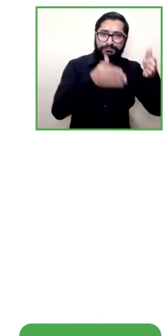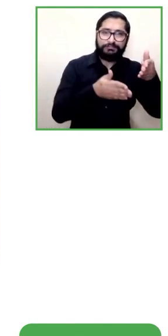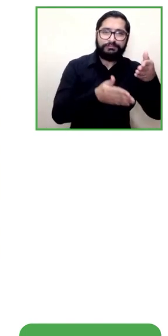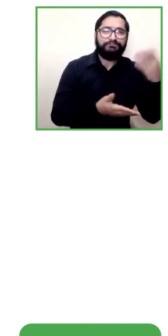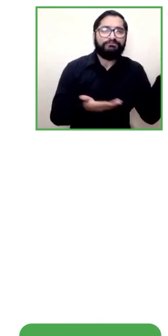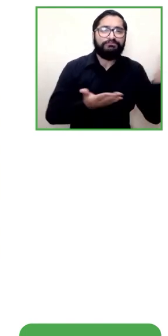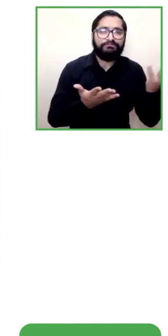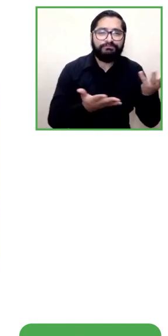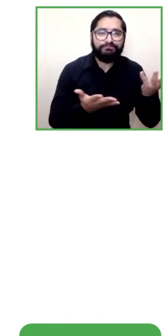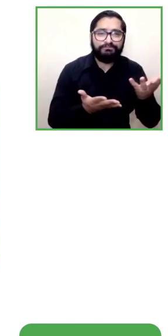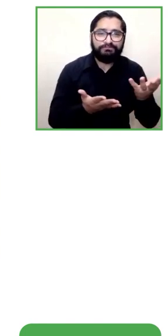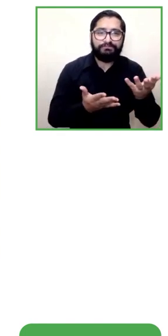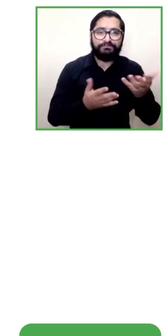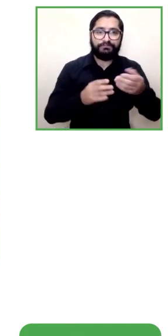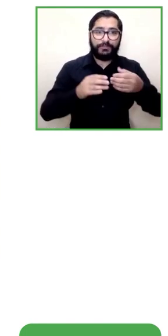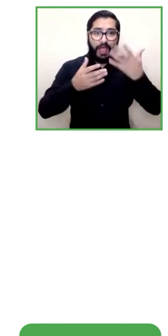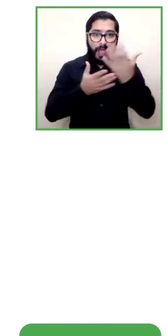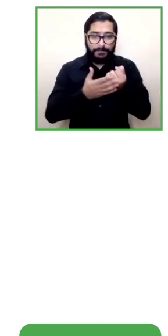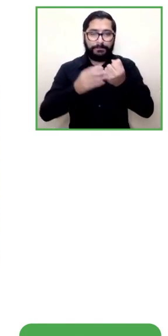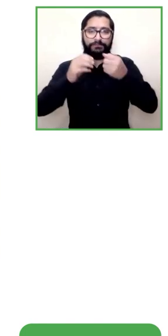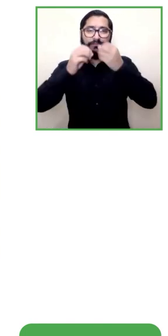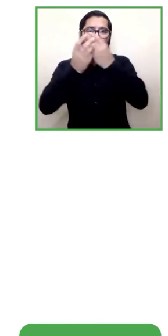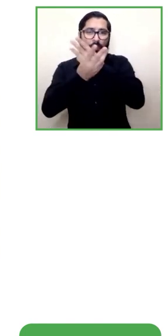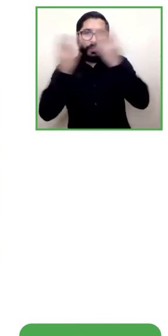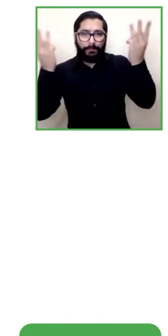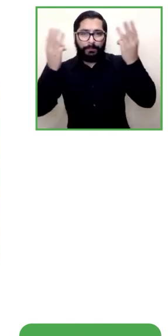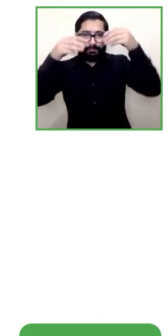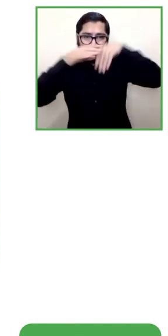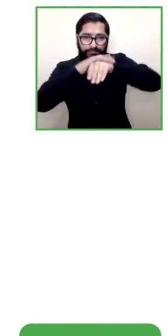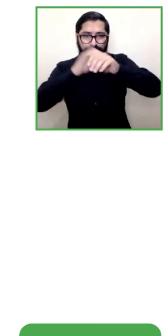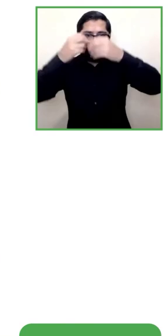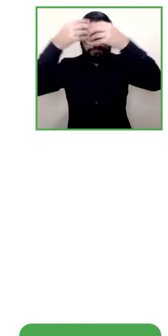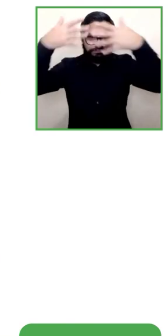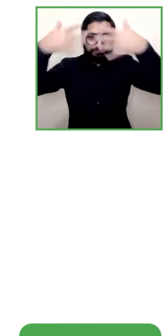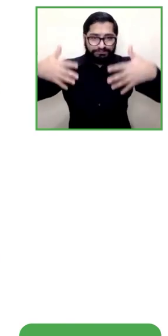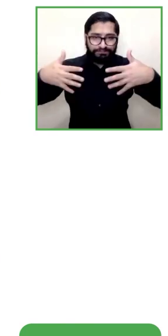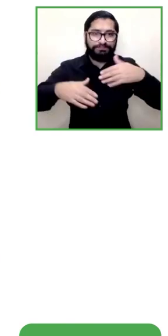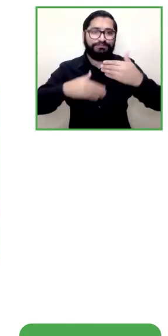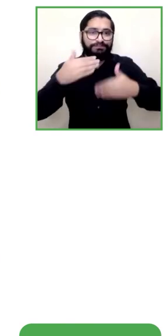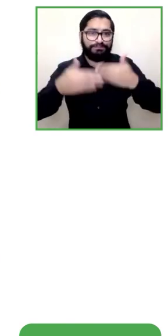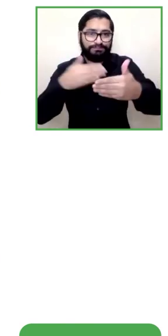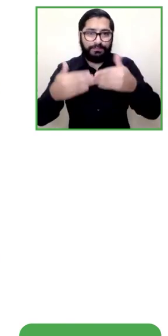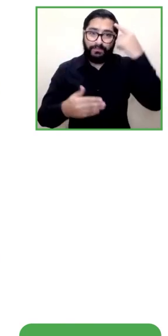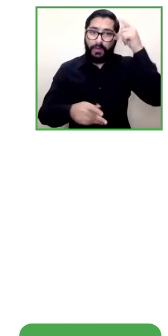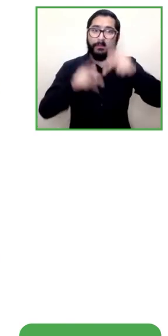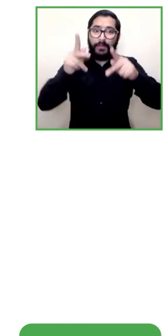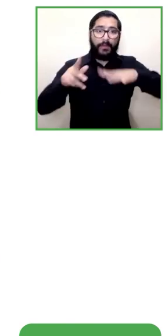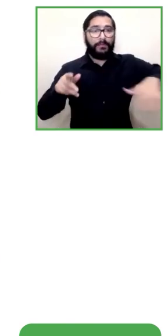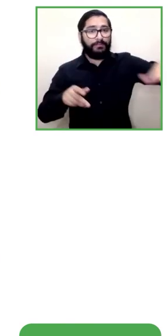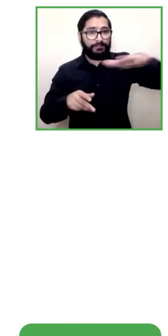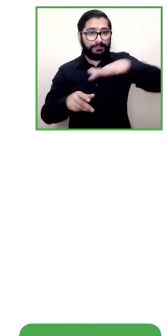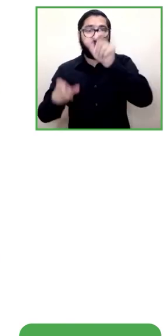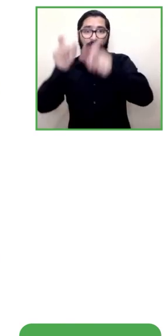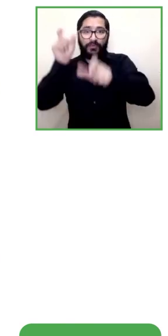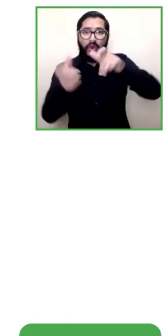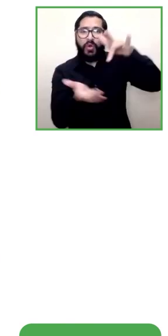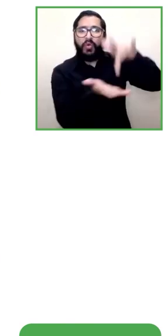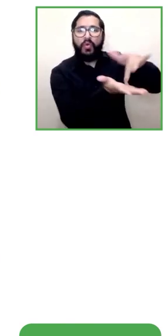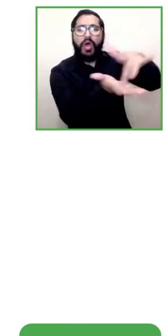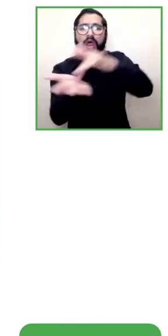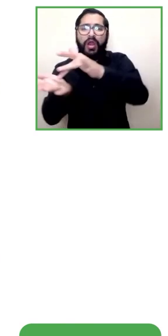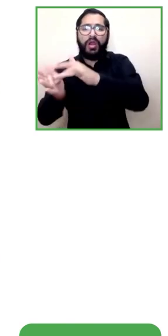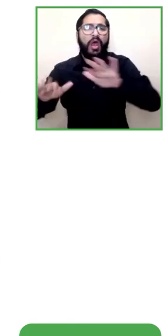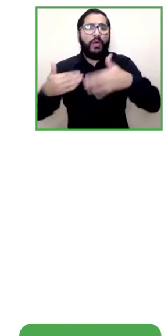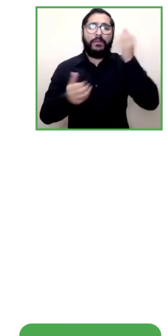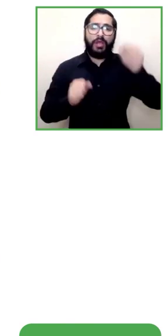cada local cada lugar utilice esta plataforma con facilidad y puedan comprar los sensores